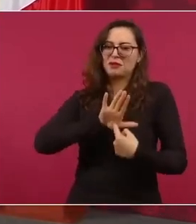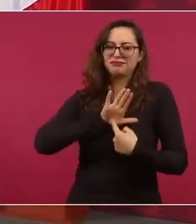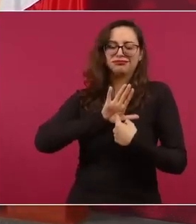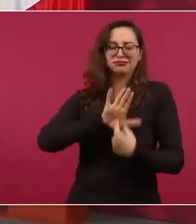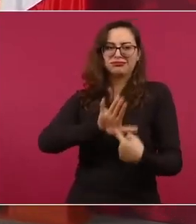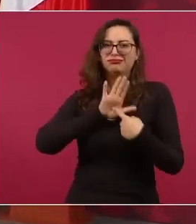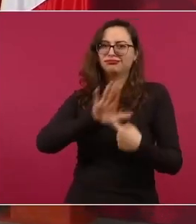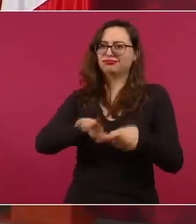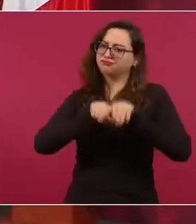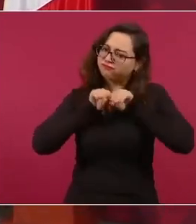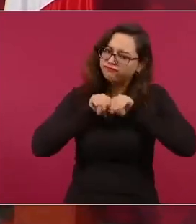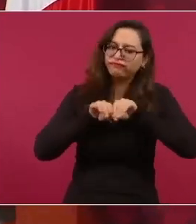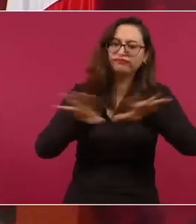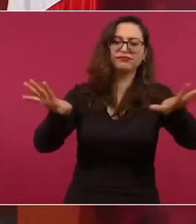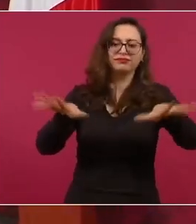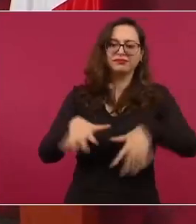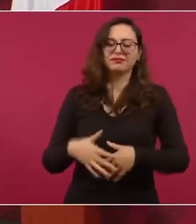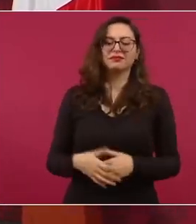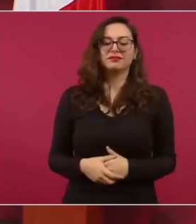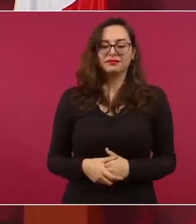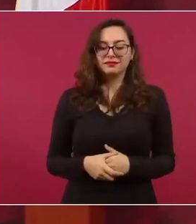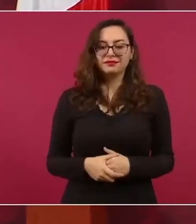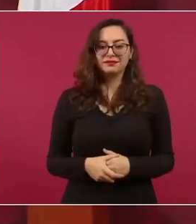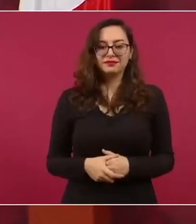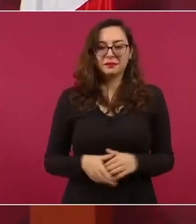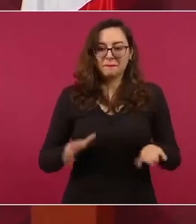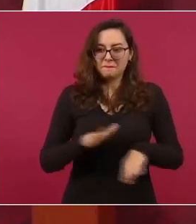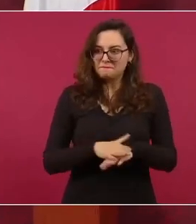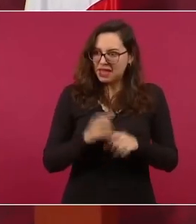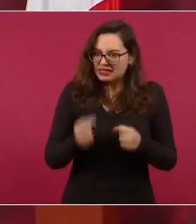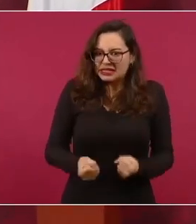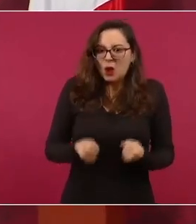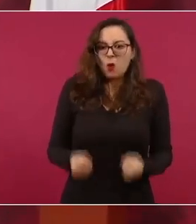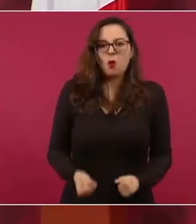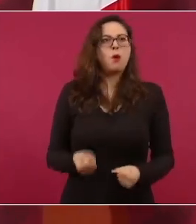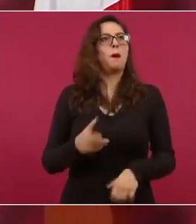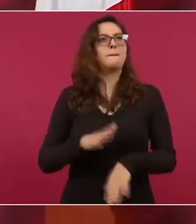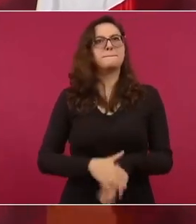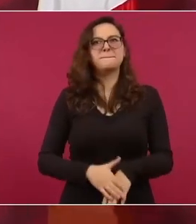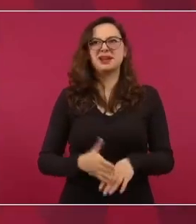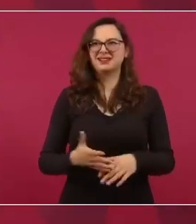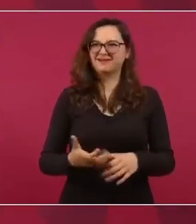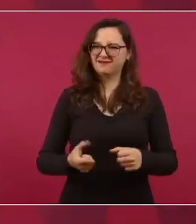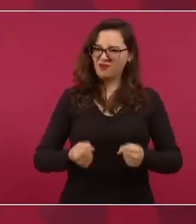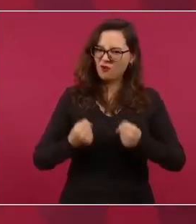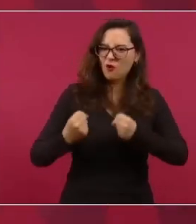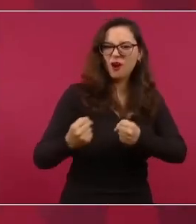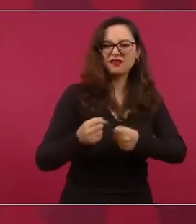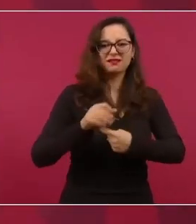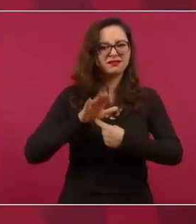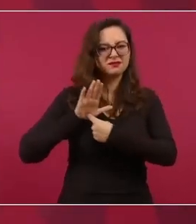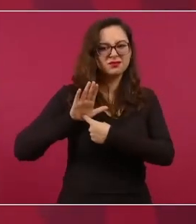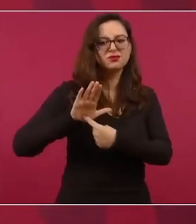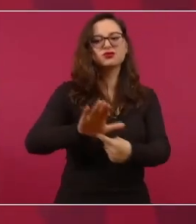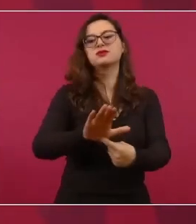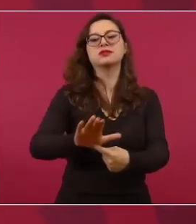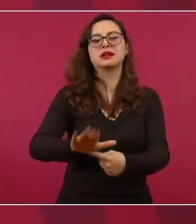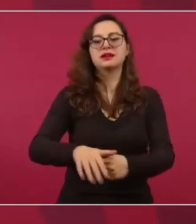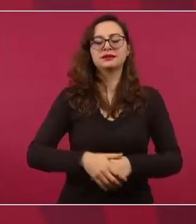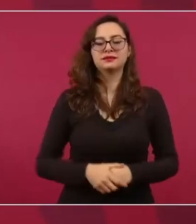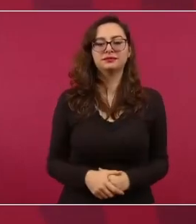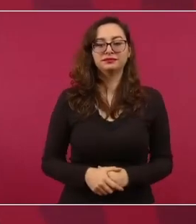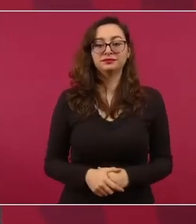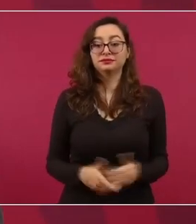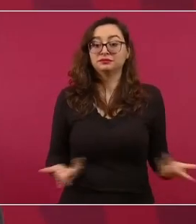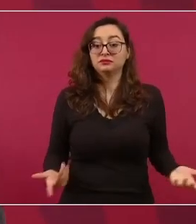convicción. Es decir, no somos